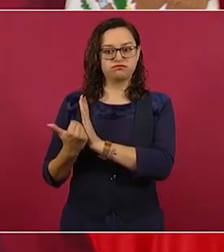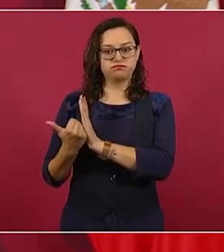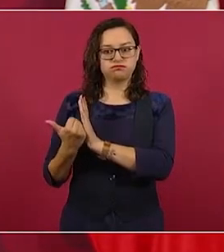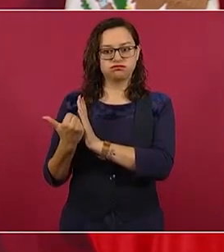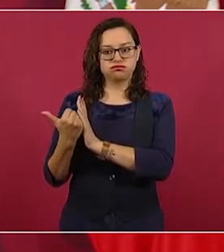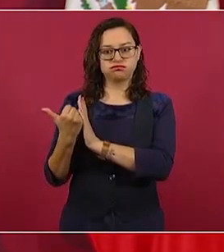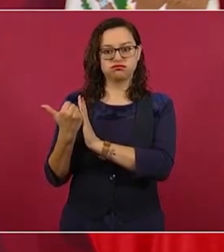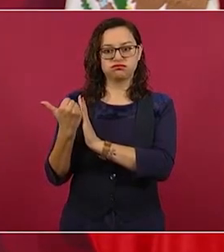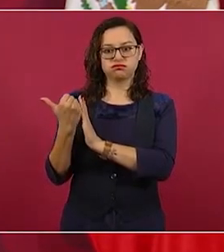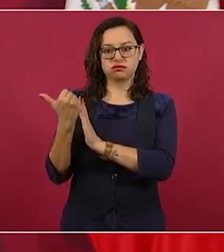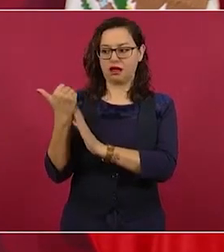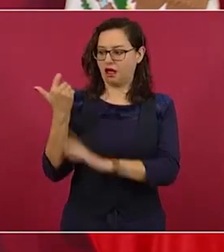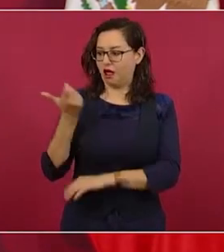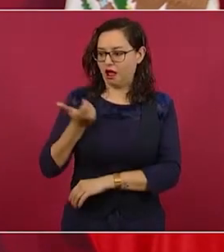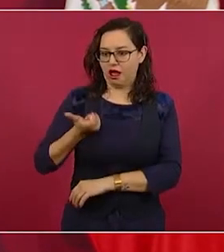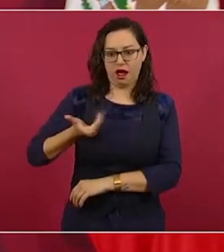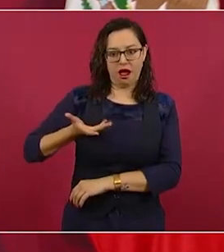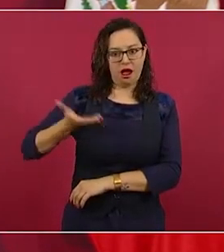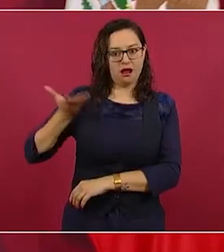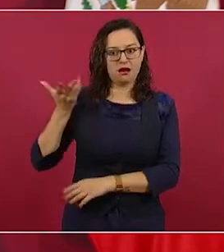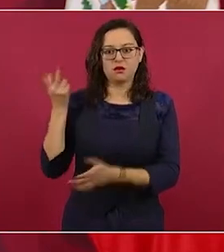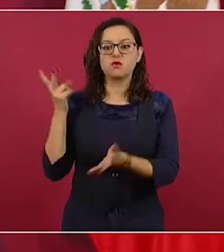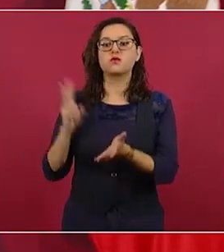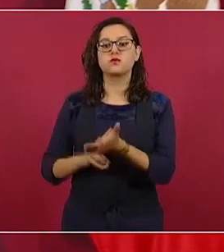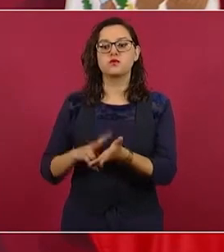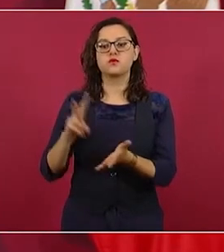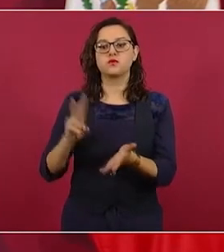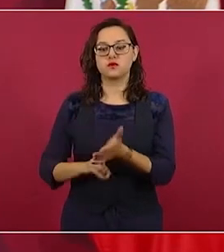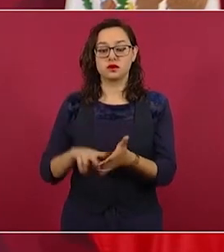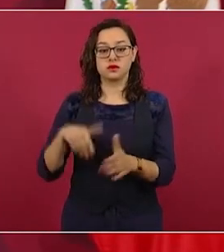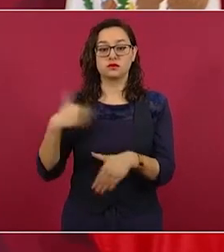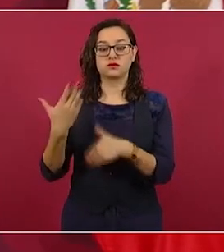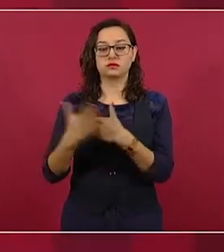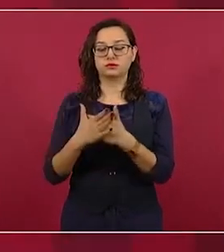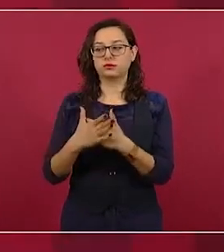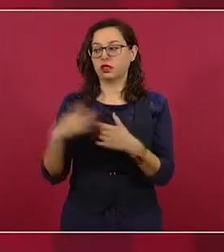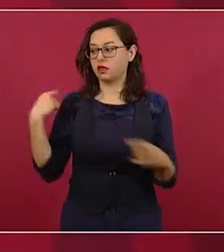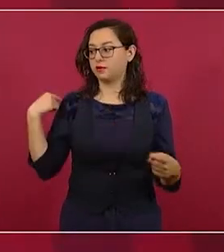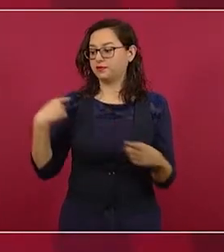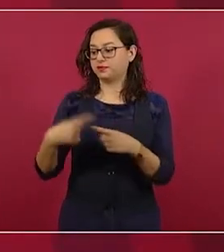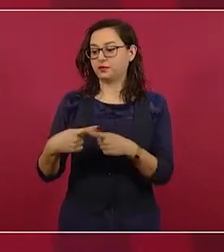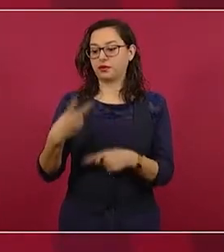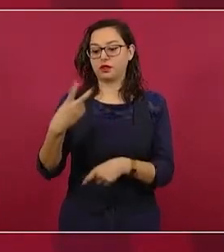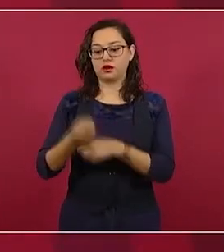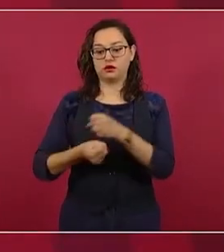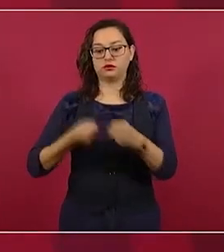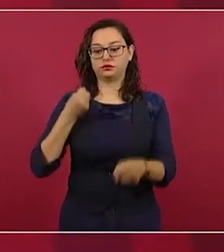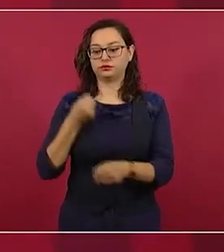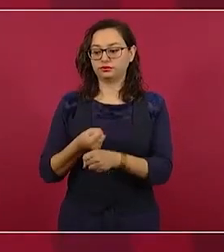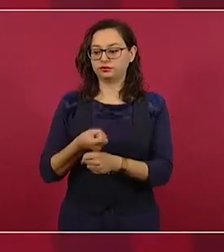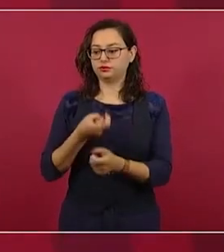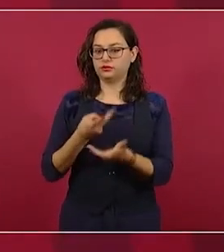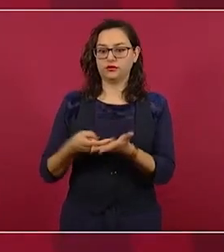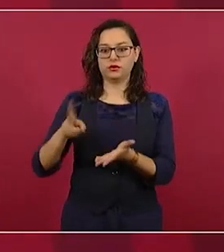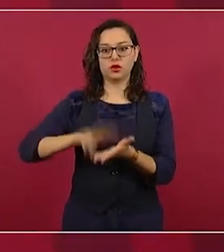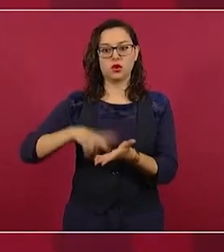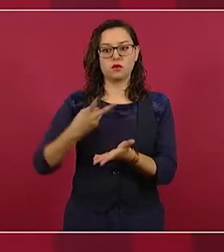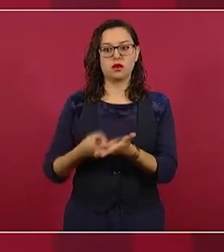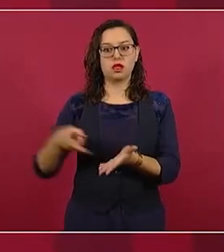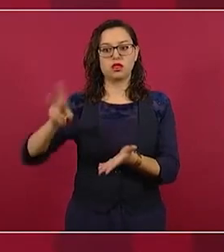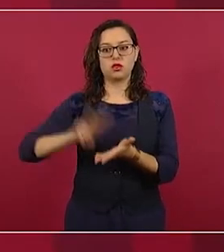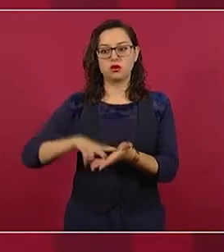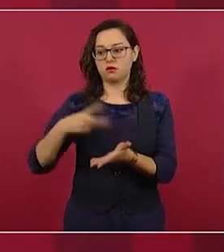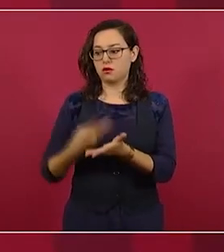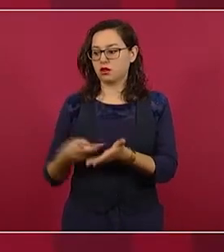cada vez más. En dos años ha aumentado 10 veces el precio del